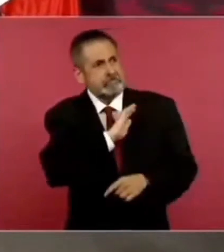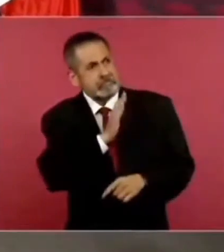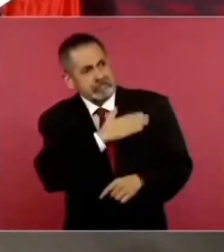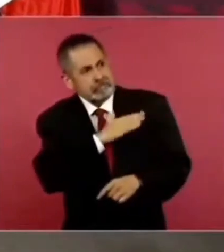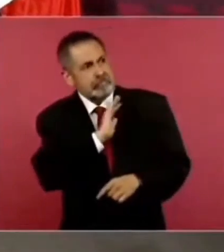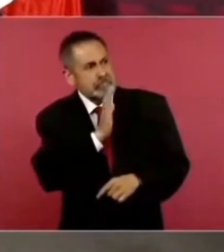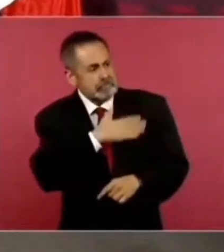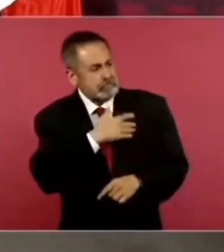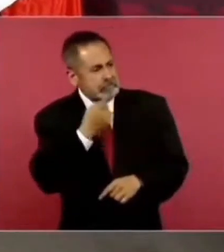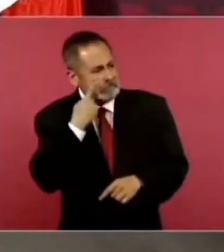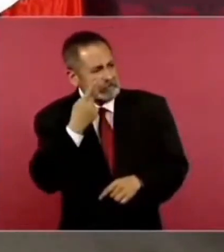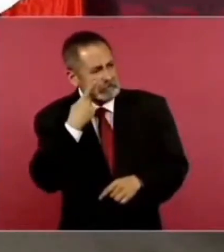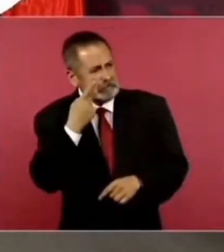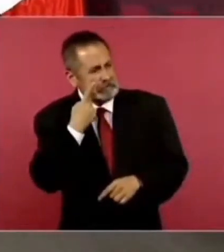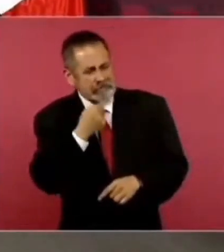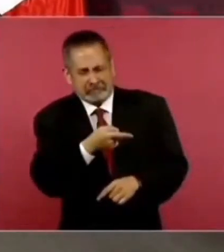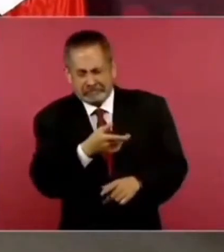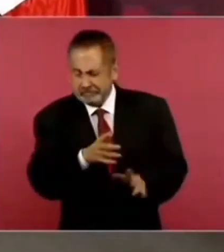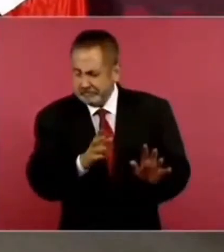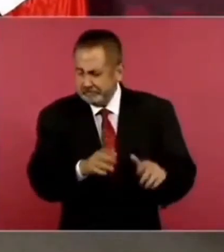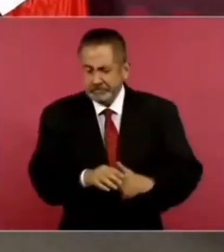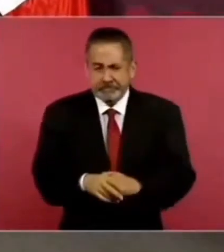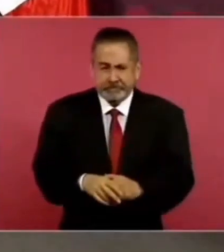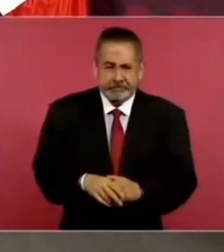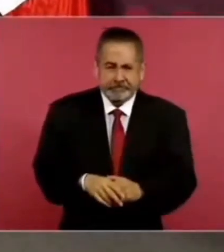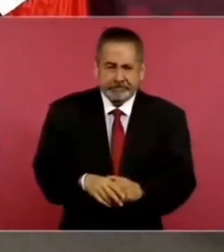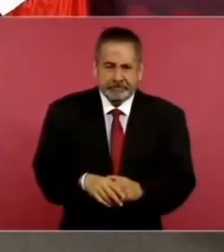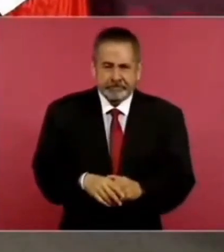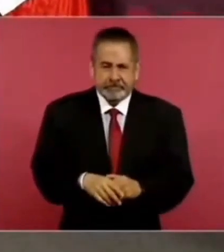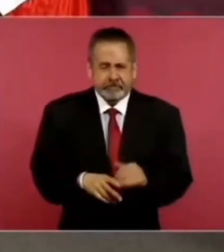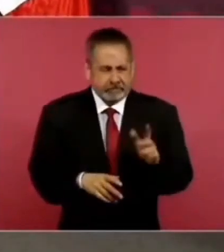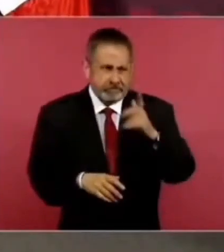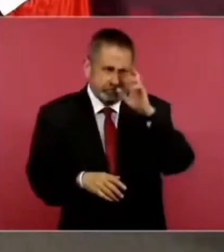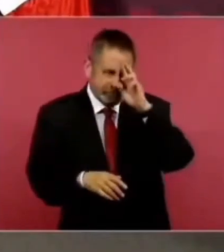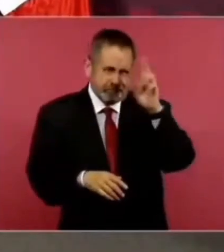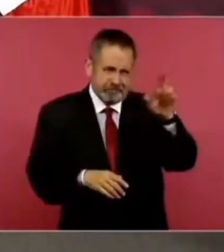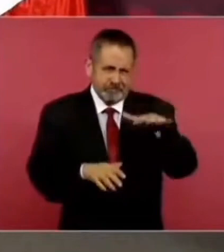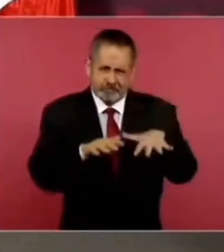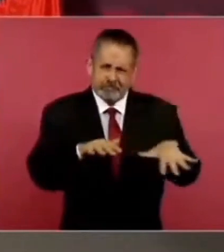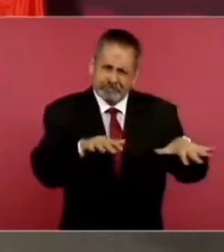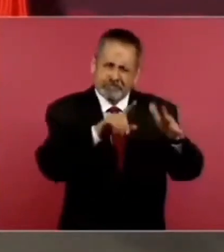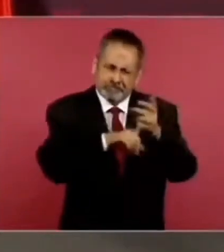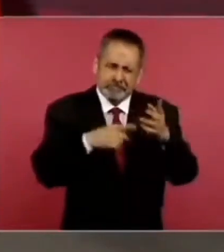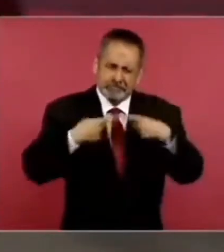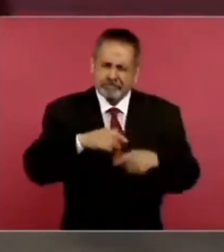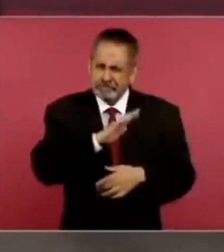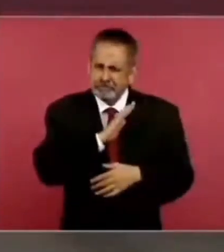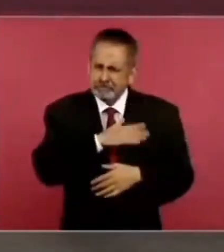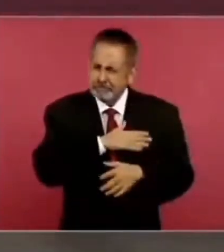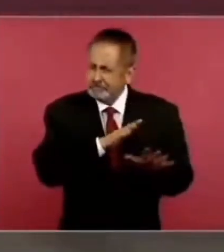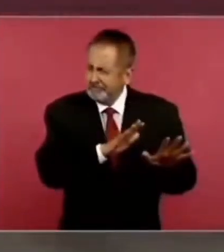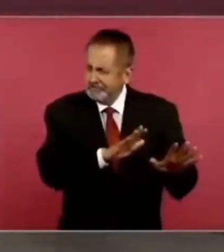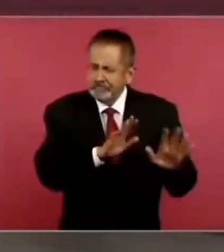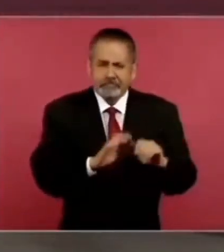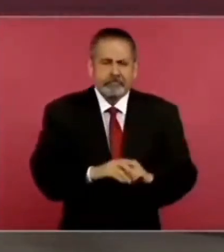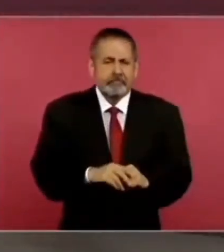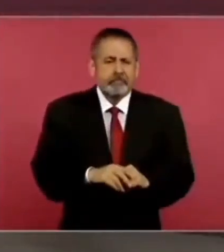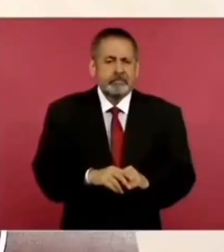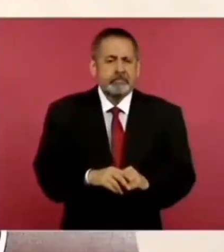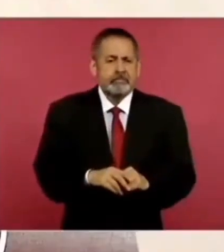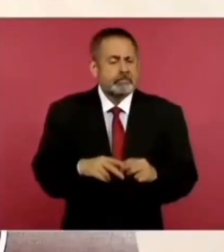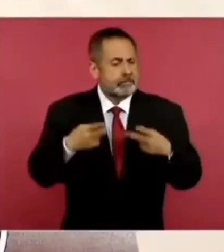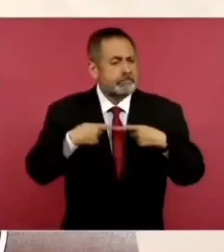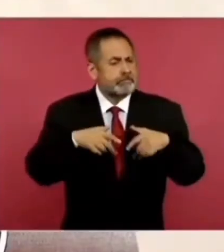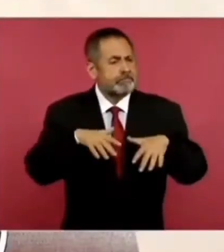que también le tenemos mucho respeto al pueblo español. Porque el pueblo